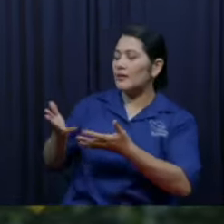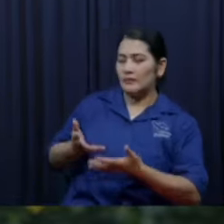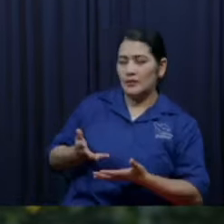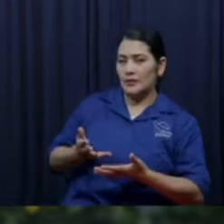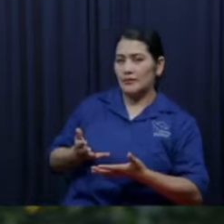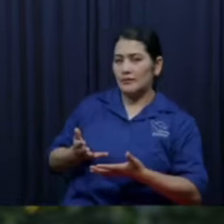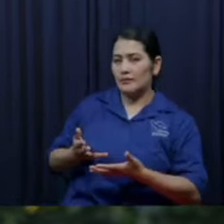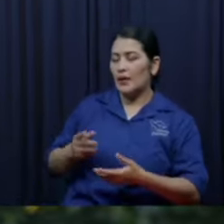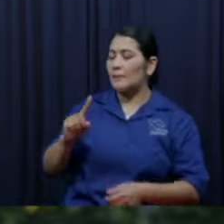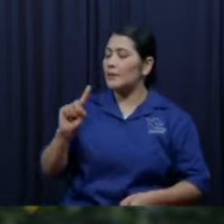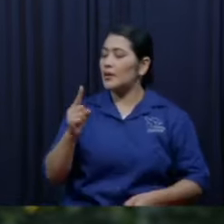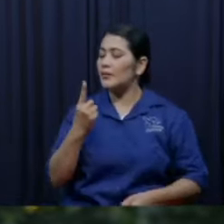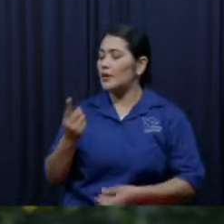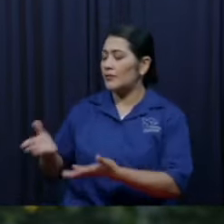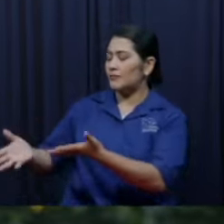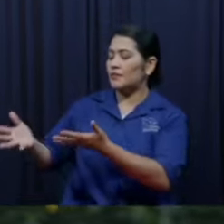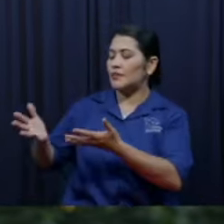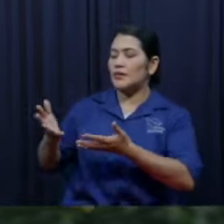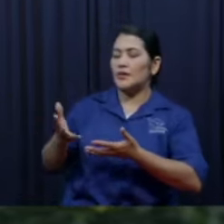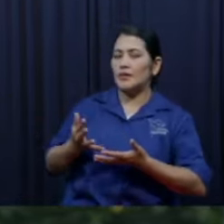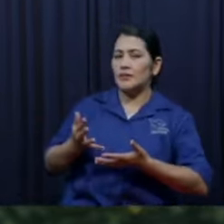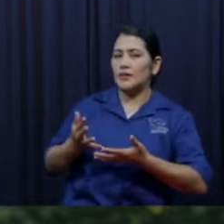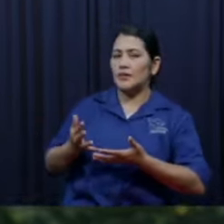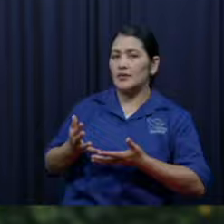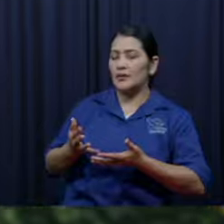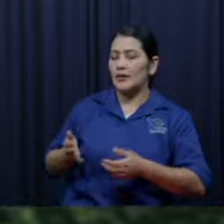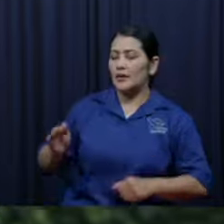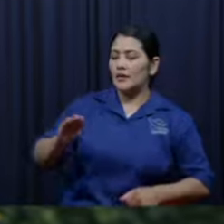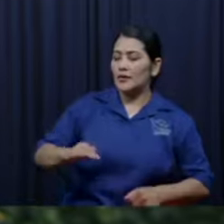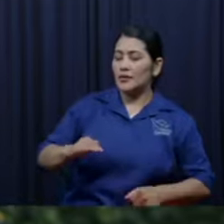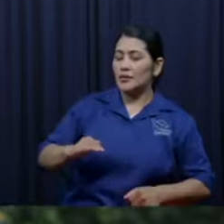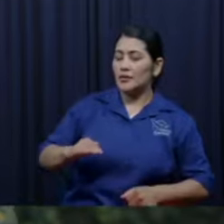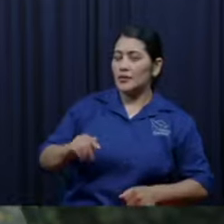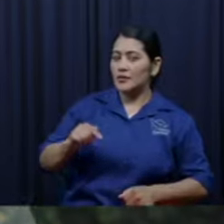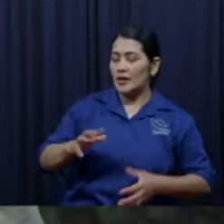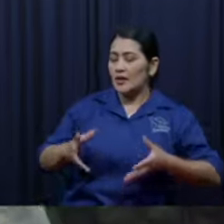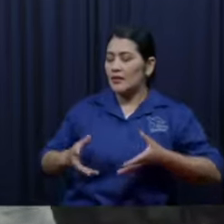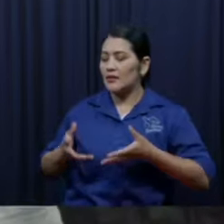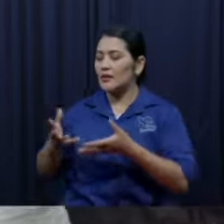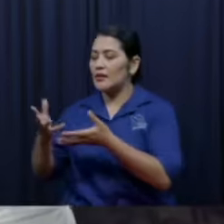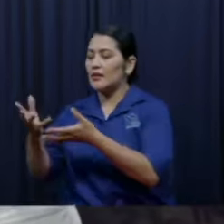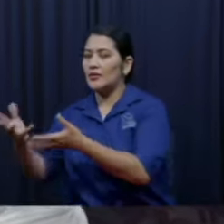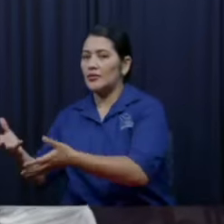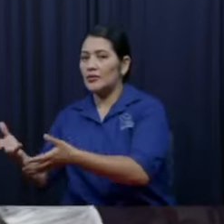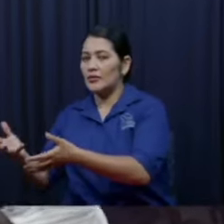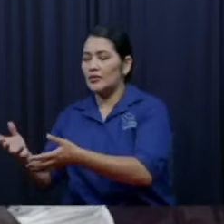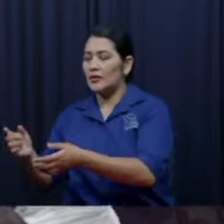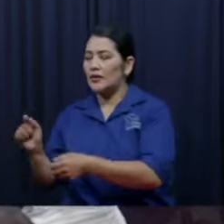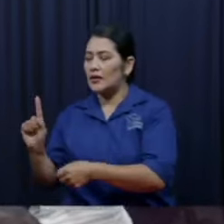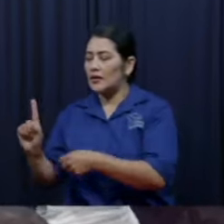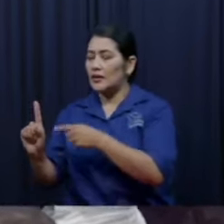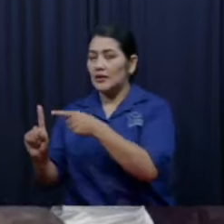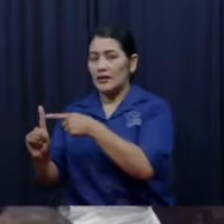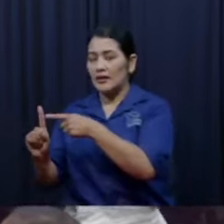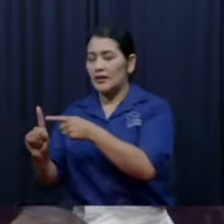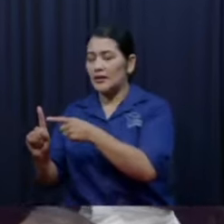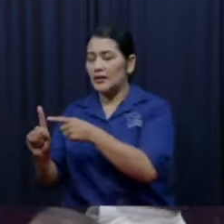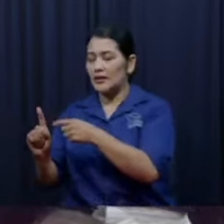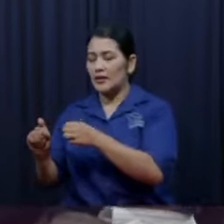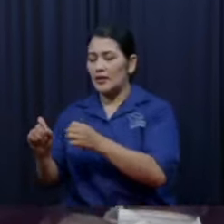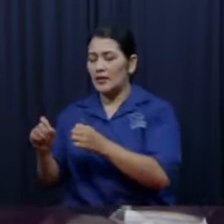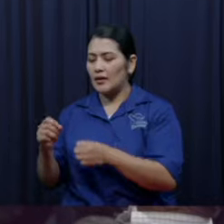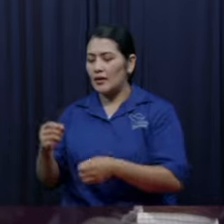pero vamos a dar con alegría y corazón lo que tengamos en la bolsa entonces sacó lo que él tenía en la bolsa que eran varios